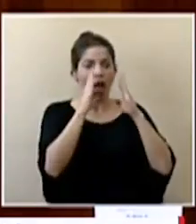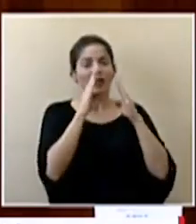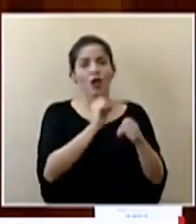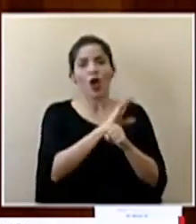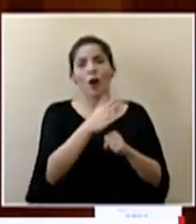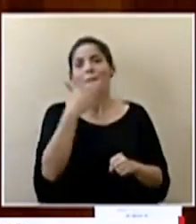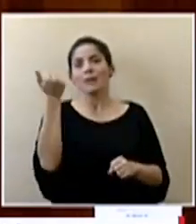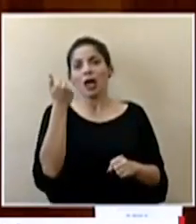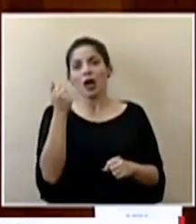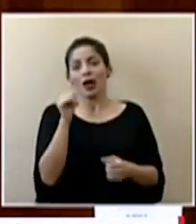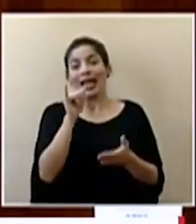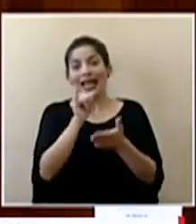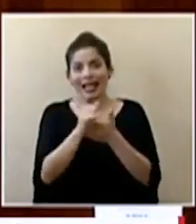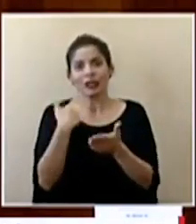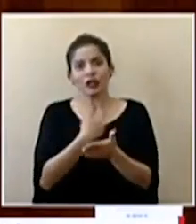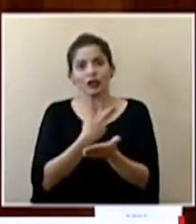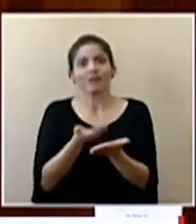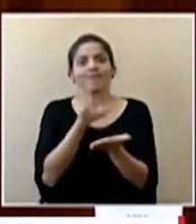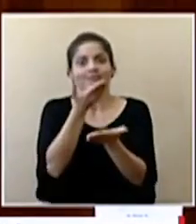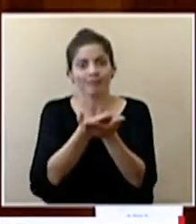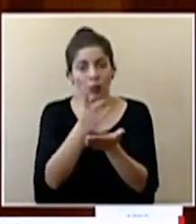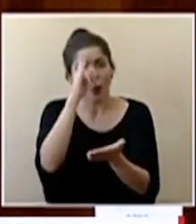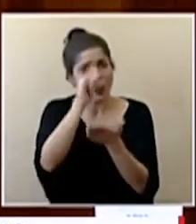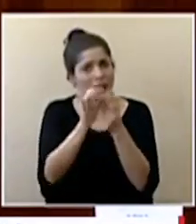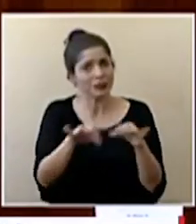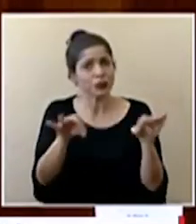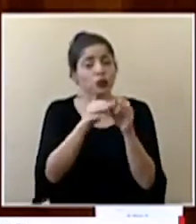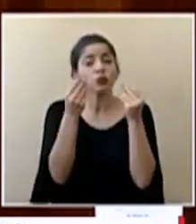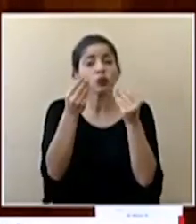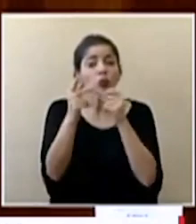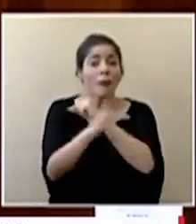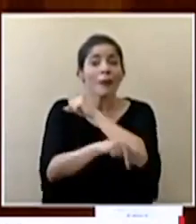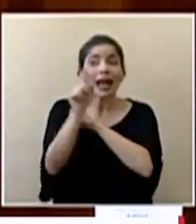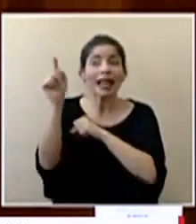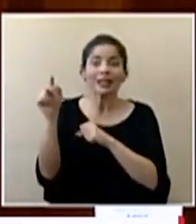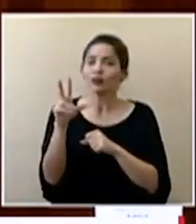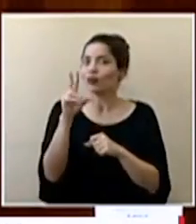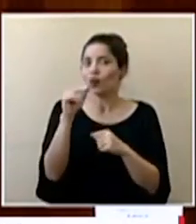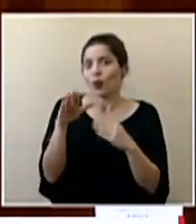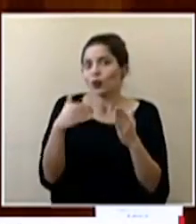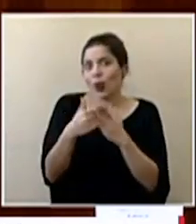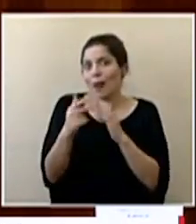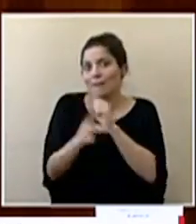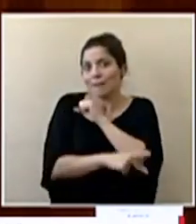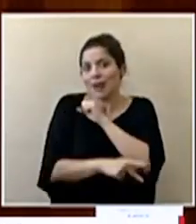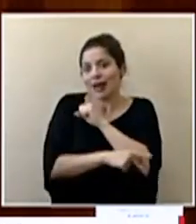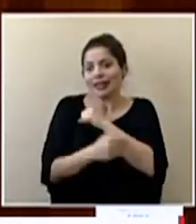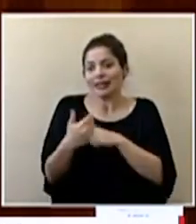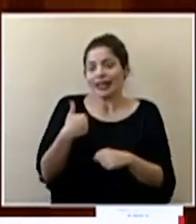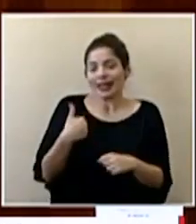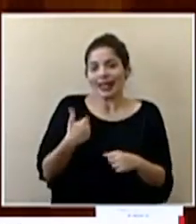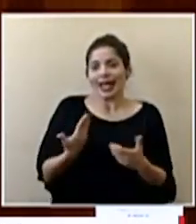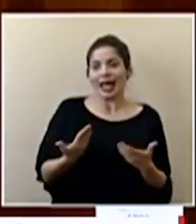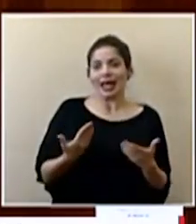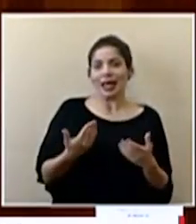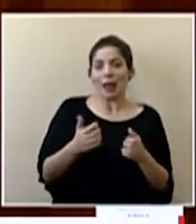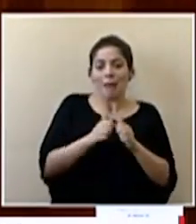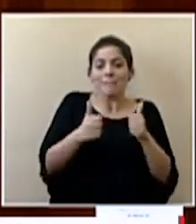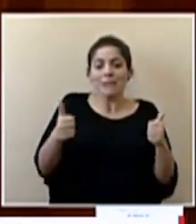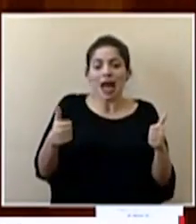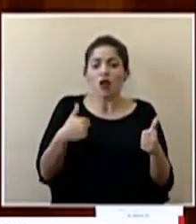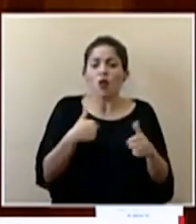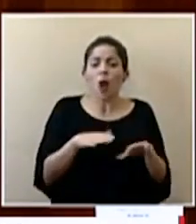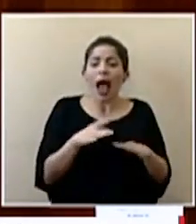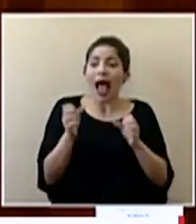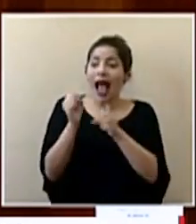es el llamado que hemos hecho y por eso es la importancia porque en muchos países no todos tenemos esos planos de cómo hacer